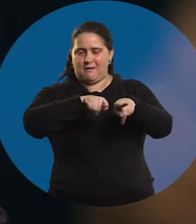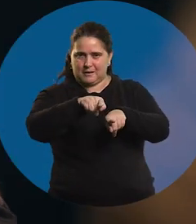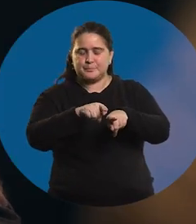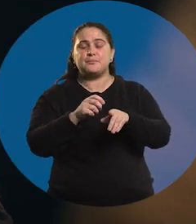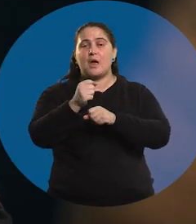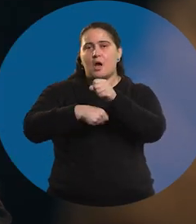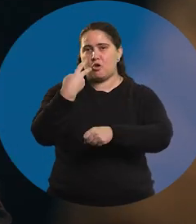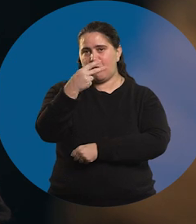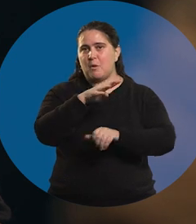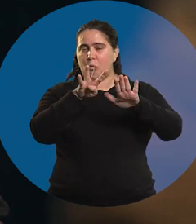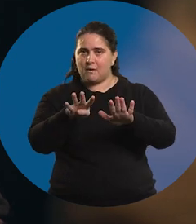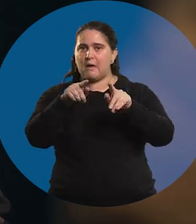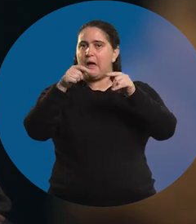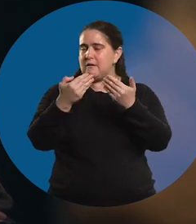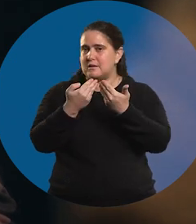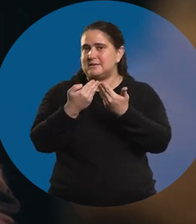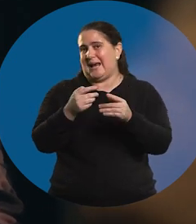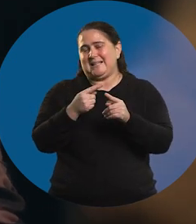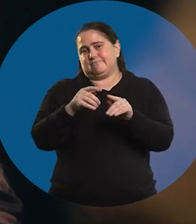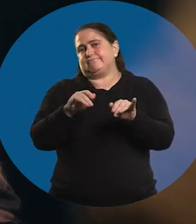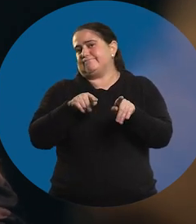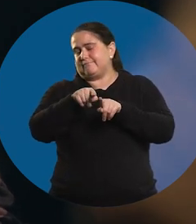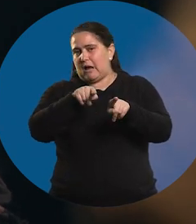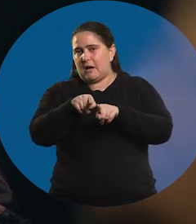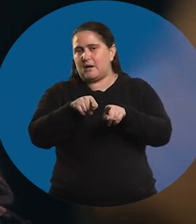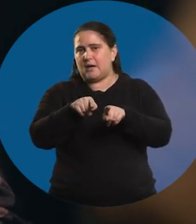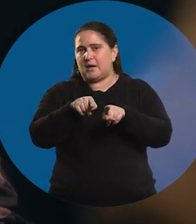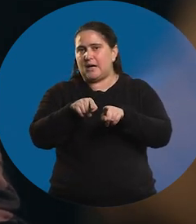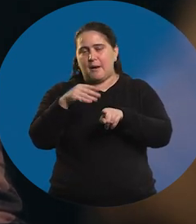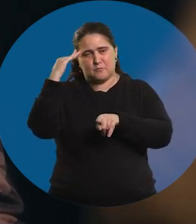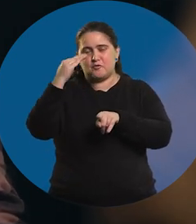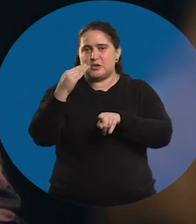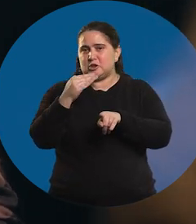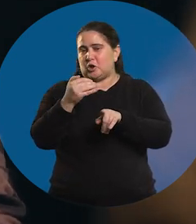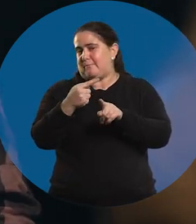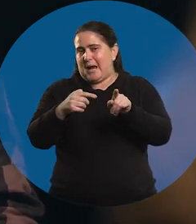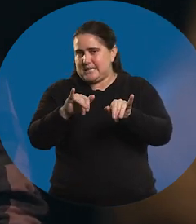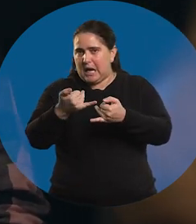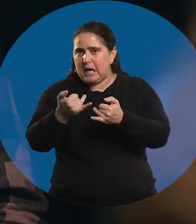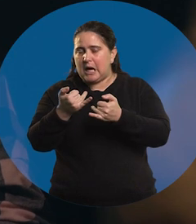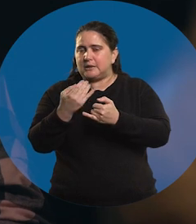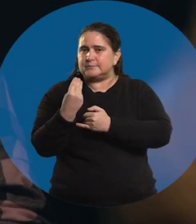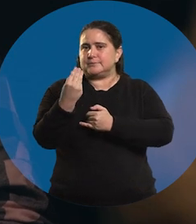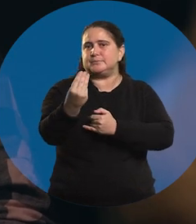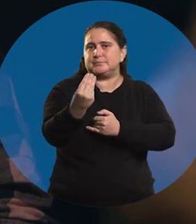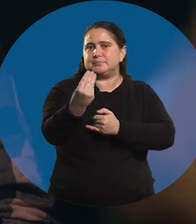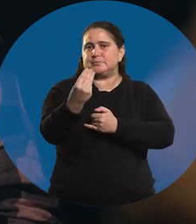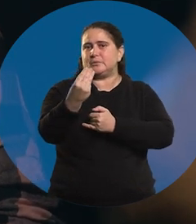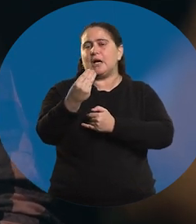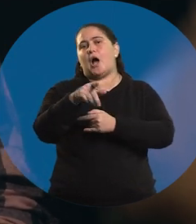bueno, después del 2009 entro, inicio ya la mitad de carrera del Lipa, ingreso a